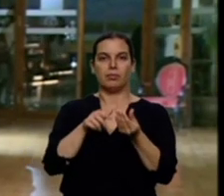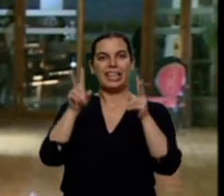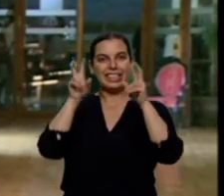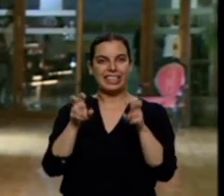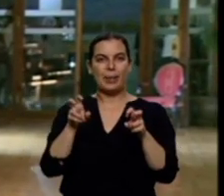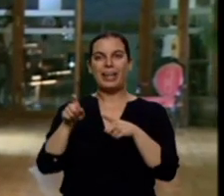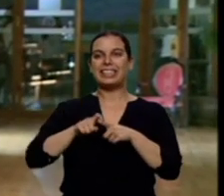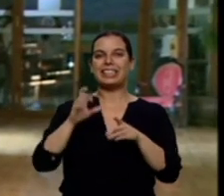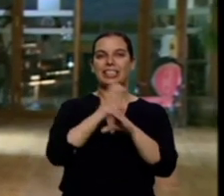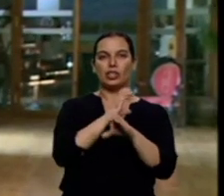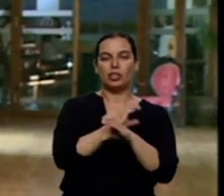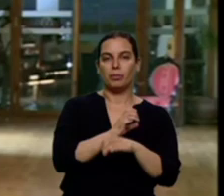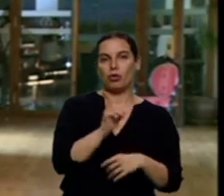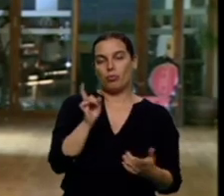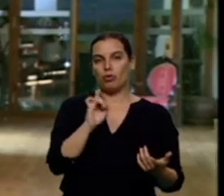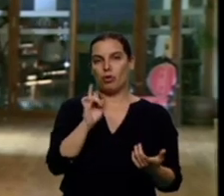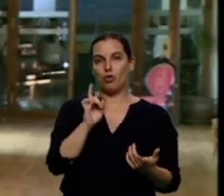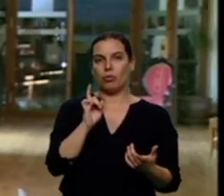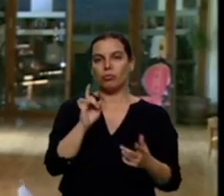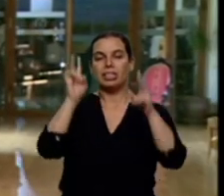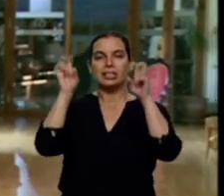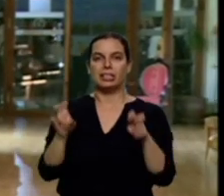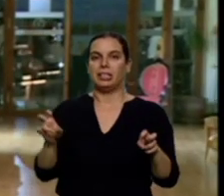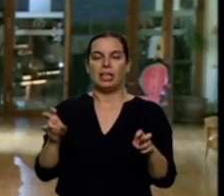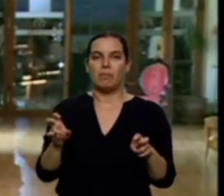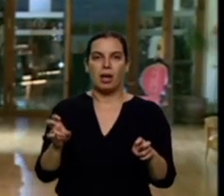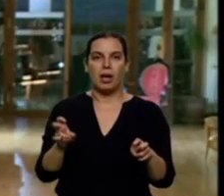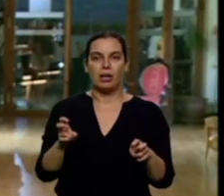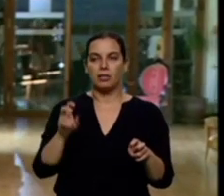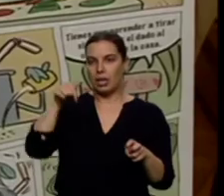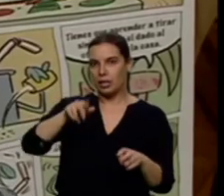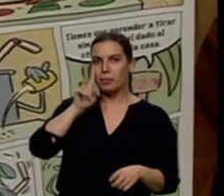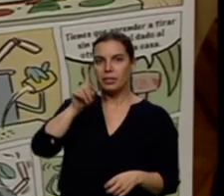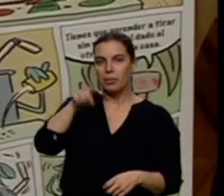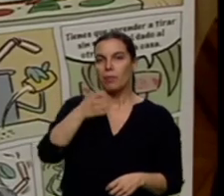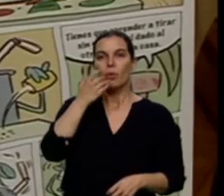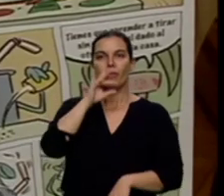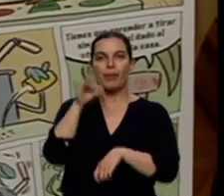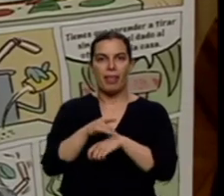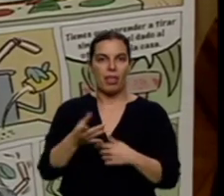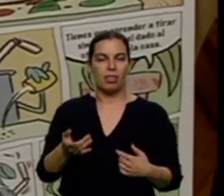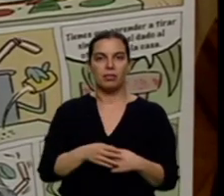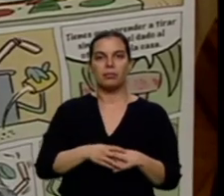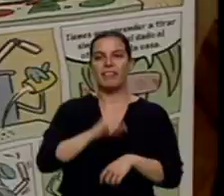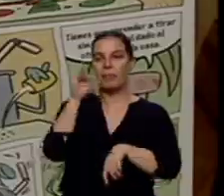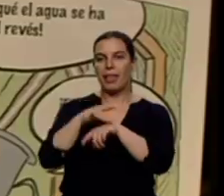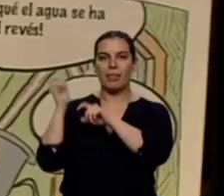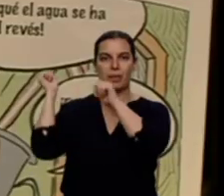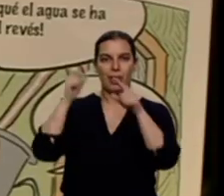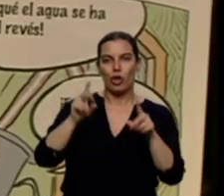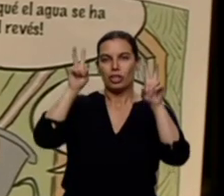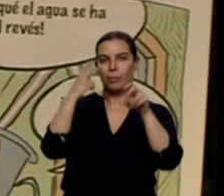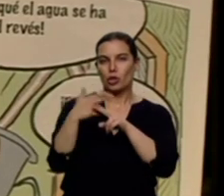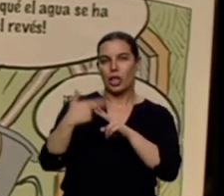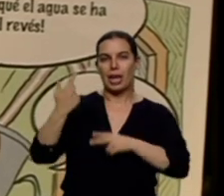ejemplo Smaus, que tratan temas que veremos aquí también como tema de la enfermedad. Enfermedades, migración, asuntos sociales, políticos, la